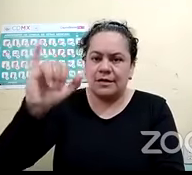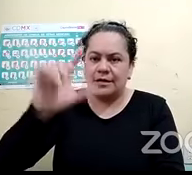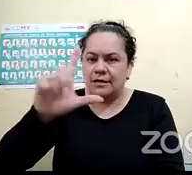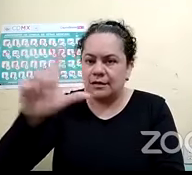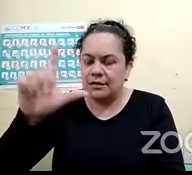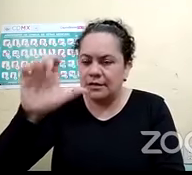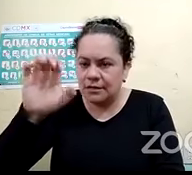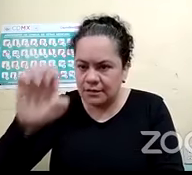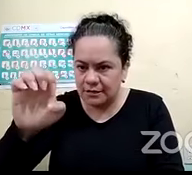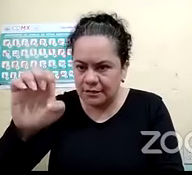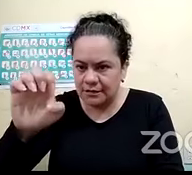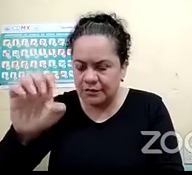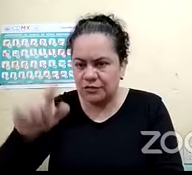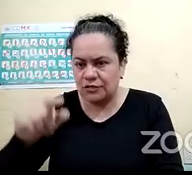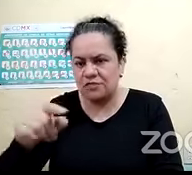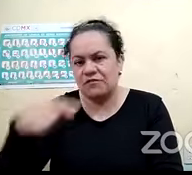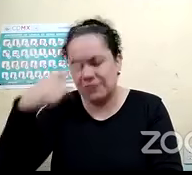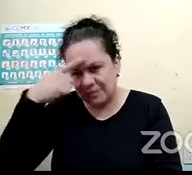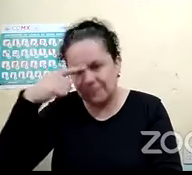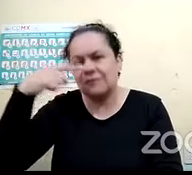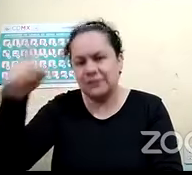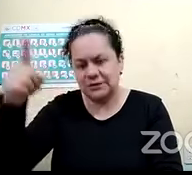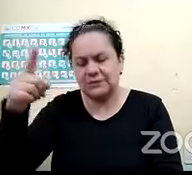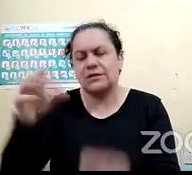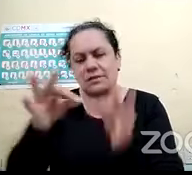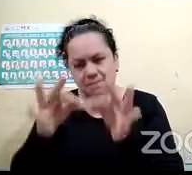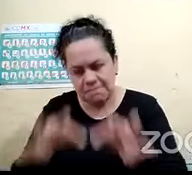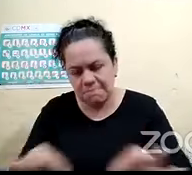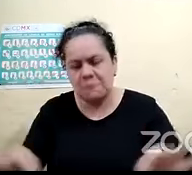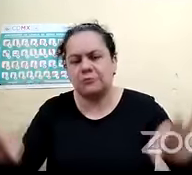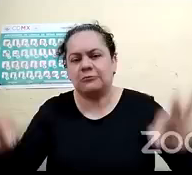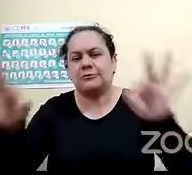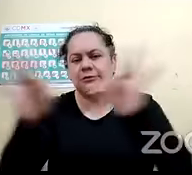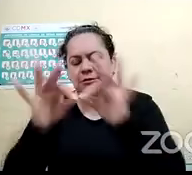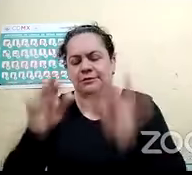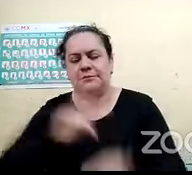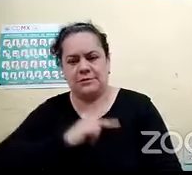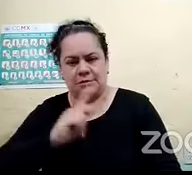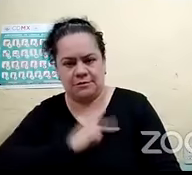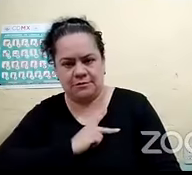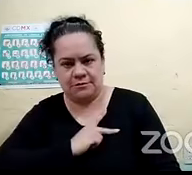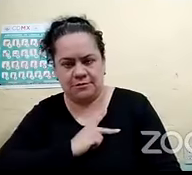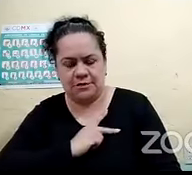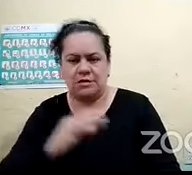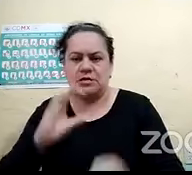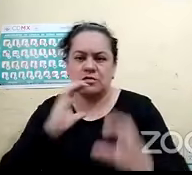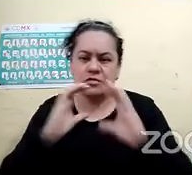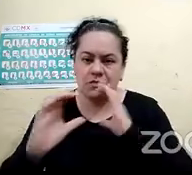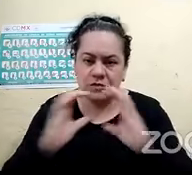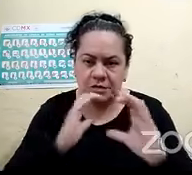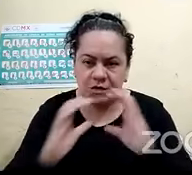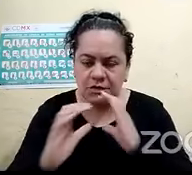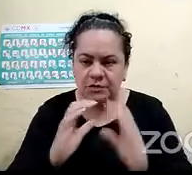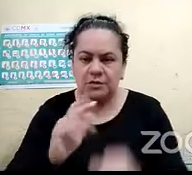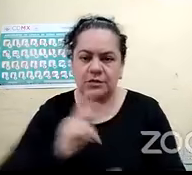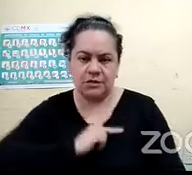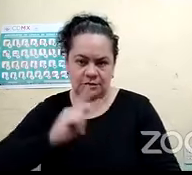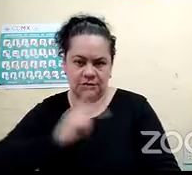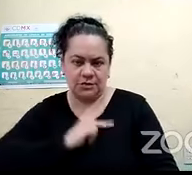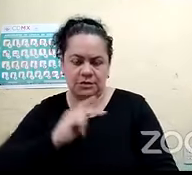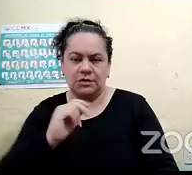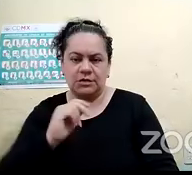para mí fue más importante el sistema braille porque yo era ciega de nacimiento, ¿sí? Entonces,